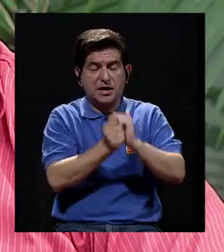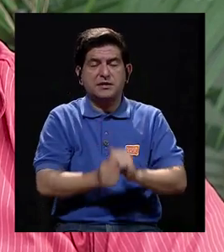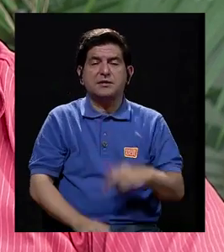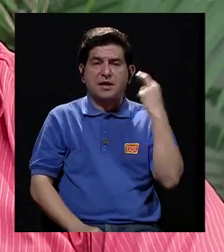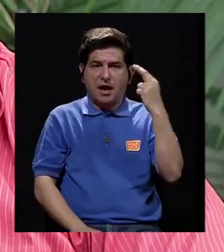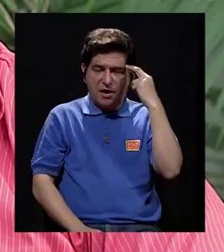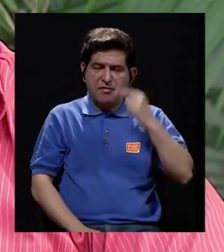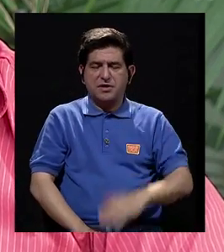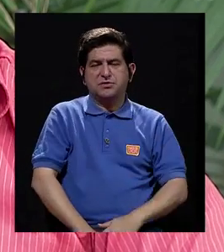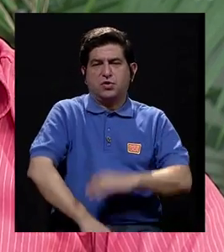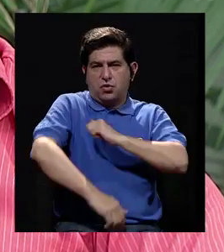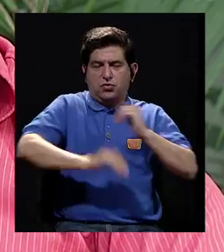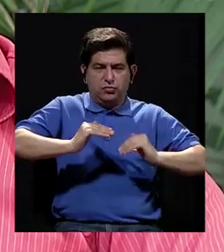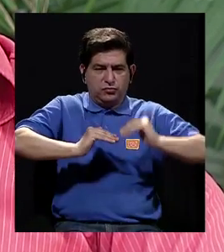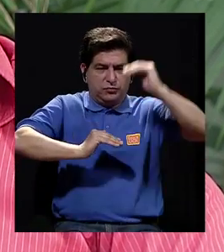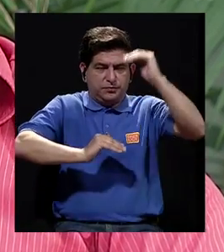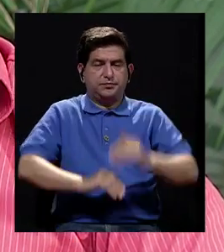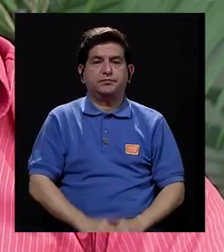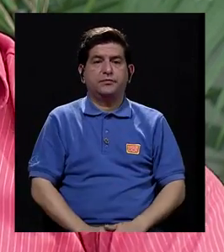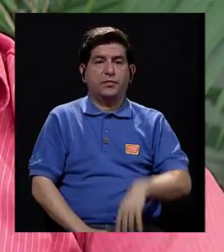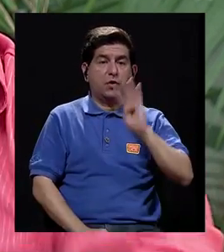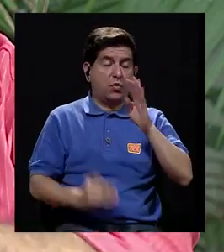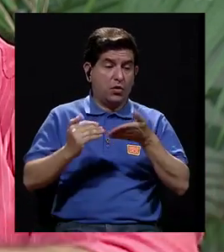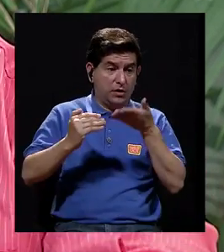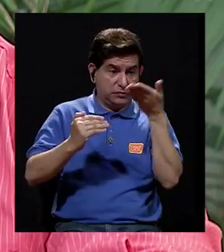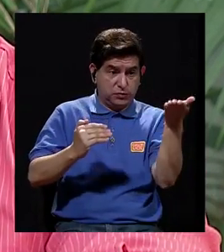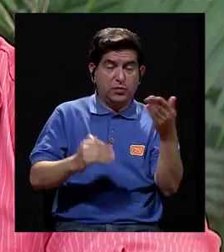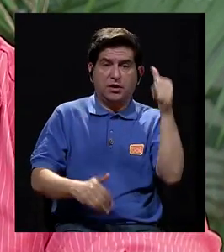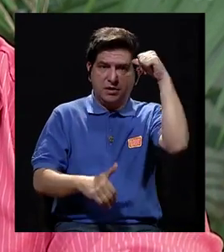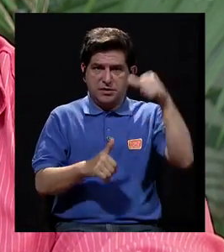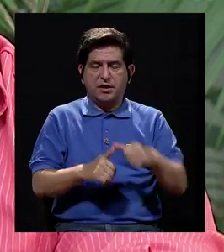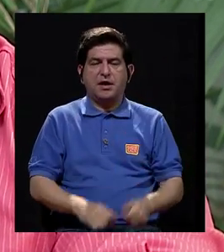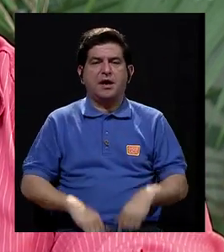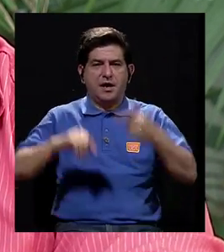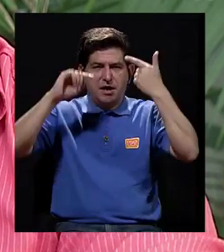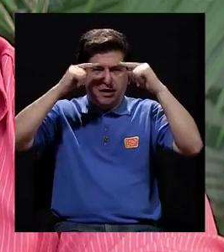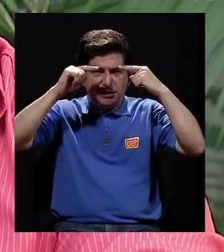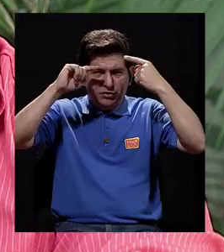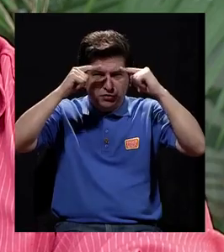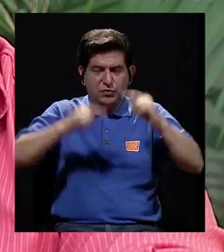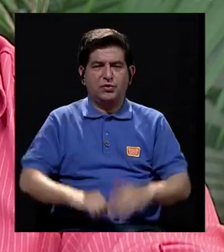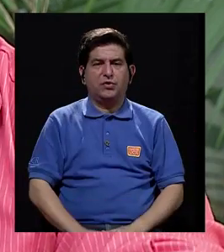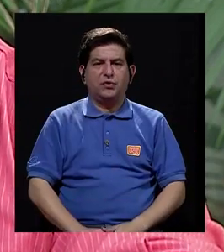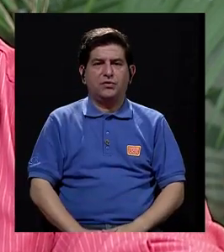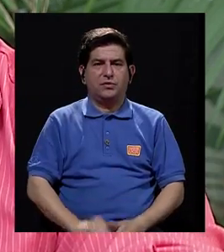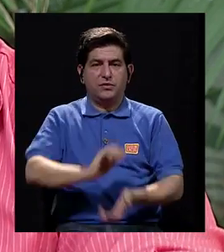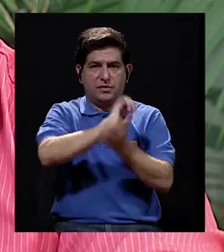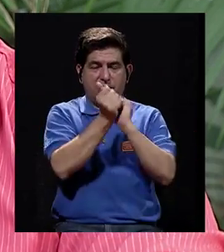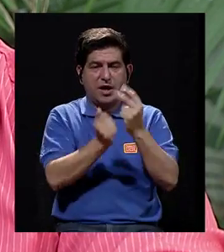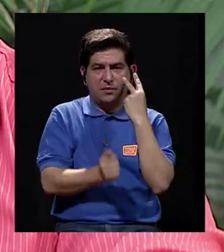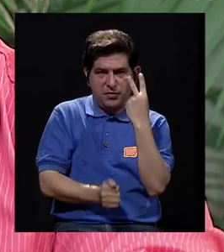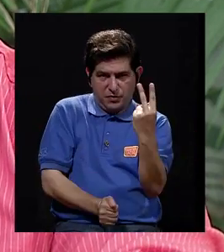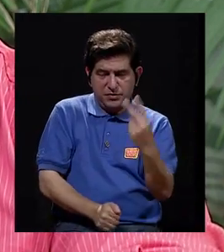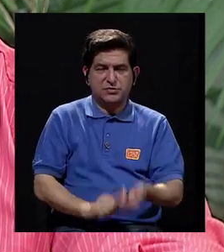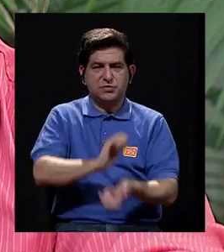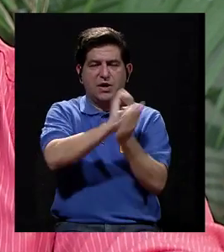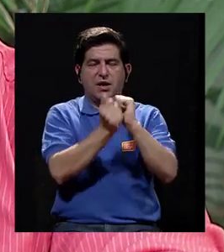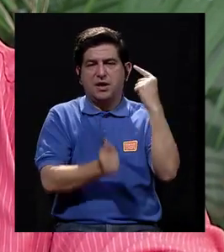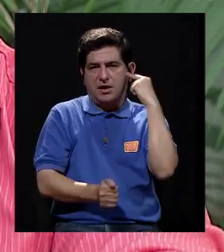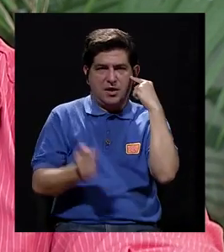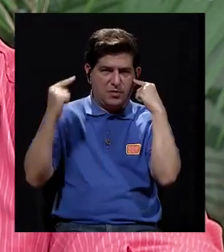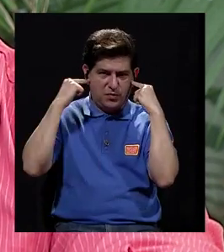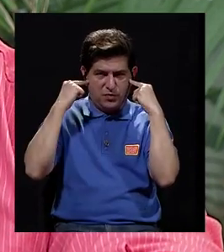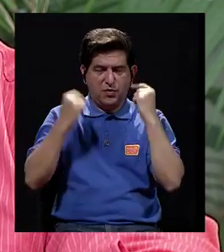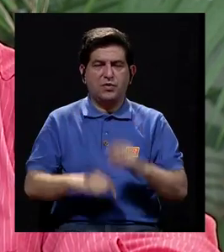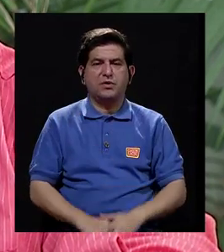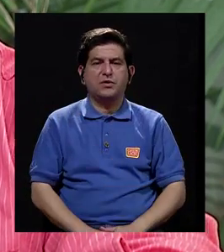producto de la presión arterial. Teniendo en cuenta esos cuatro elementos, el dolor de cabeza, los cambios en la vista, cambios